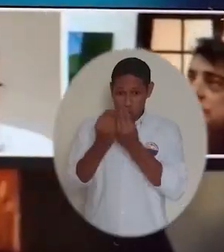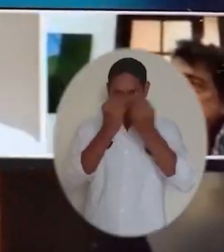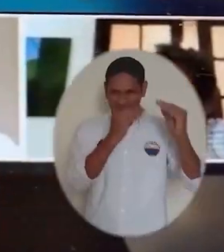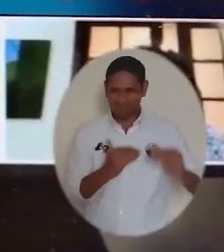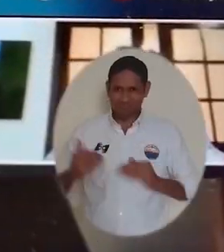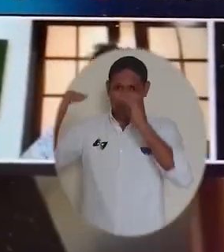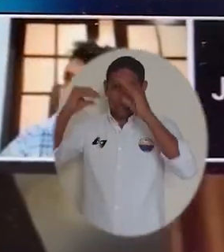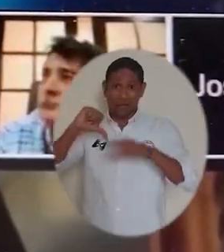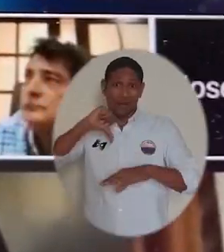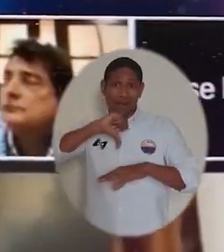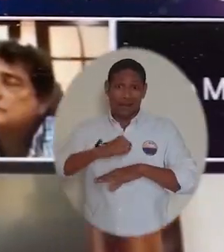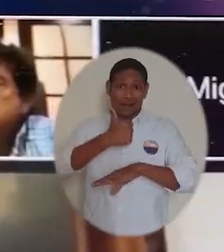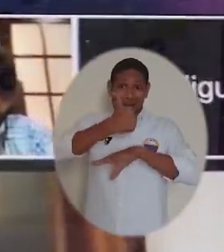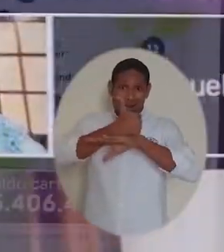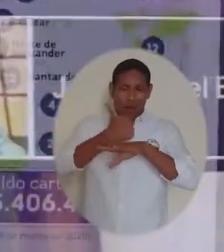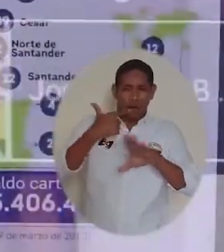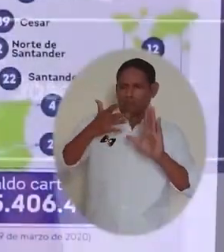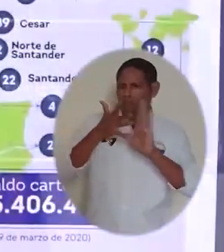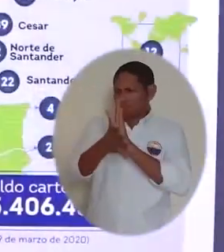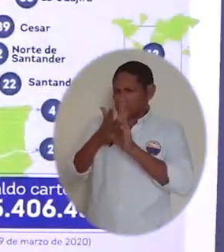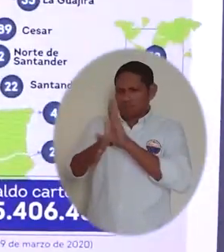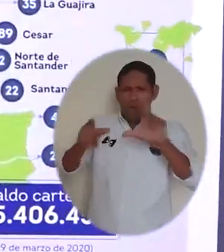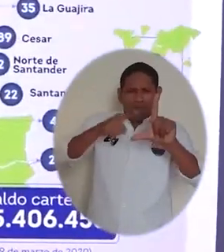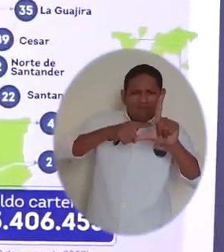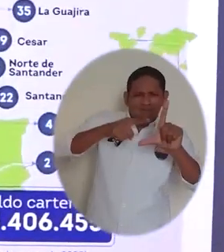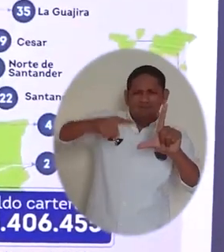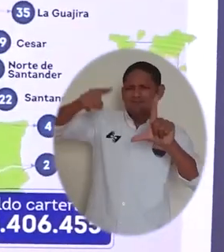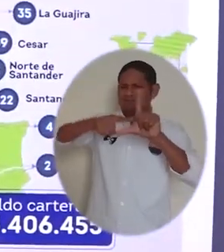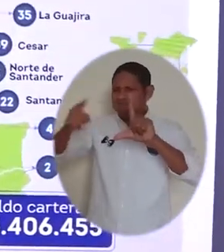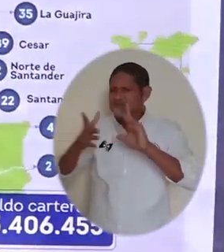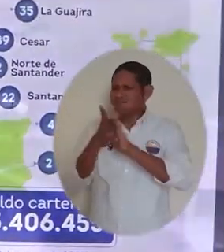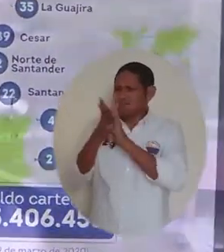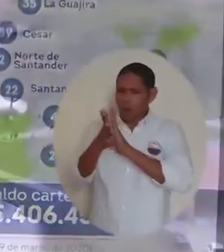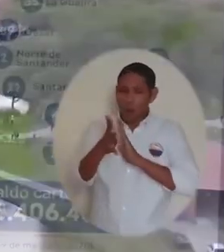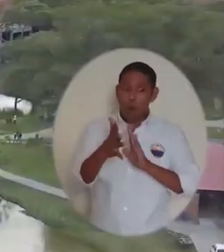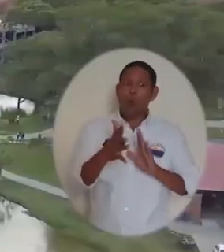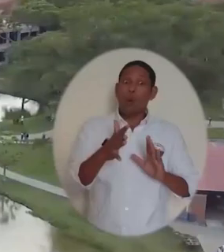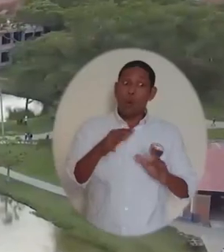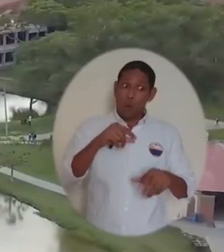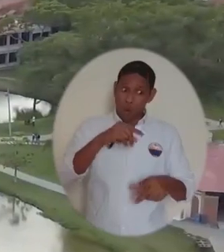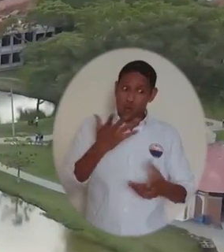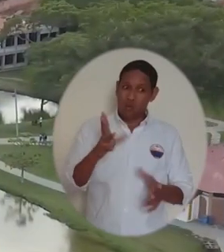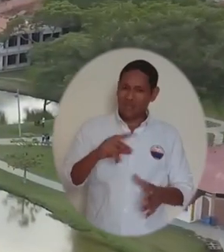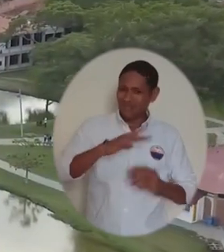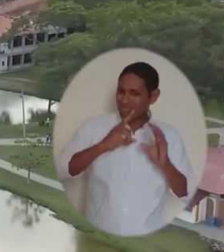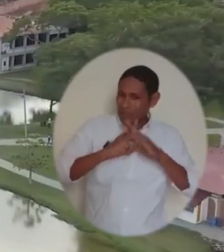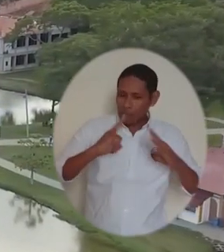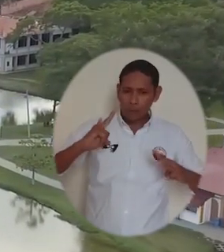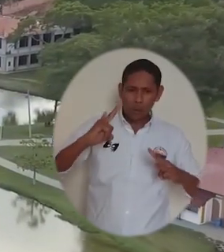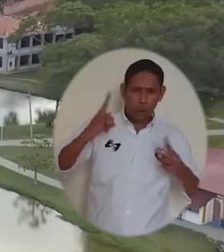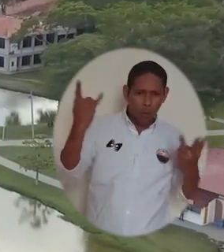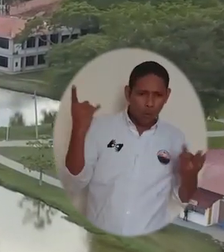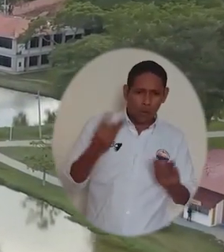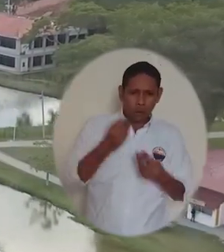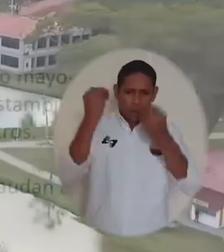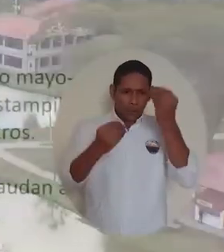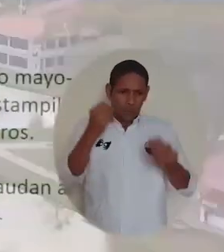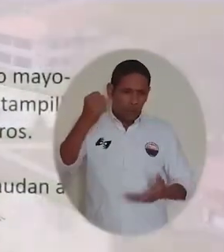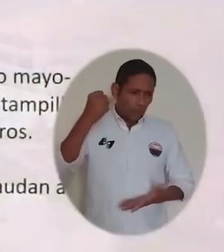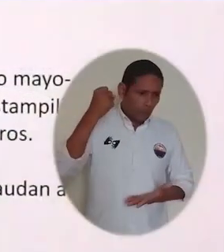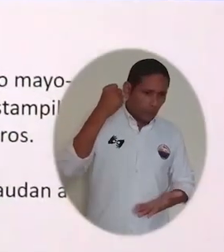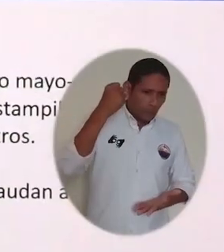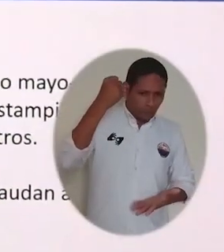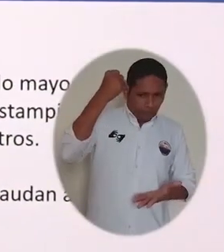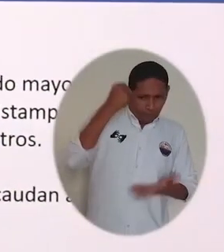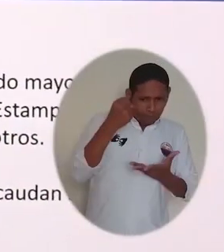virtual del Consejo Superior, durante la que el rector Pablo Vera Salazar presentó escenarios financieros en los cuales la universidad sacrificaría parte